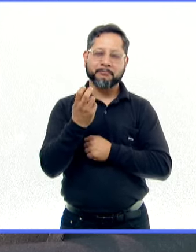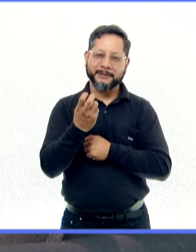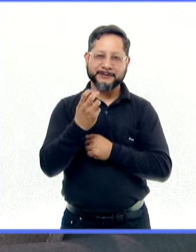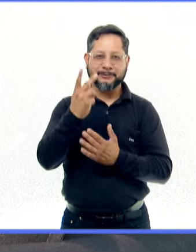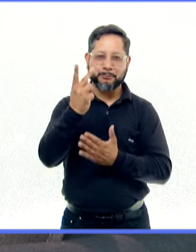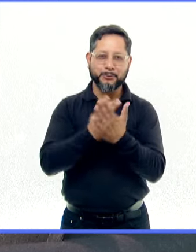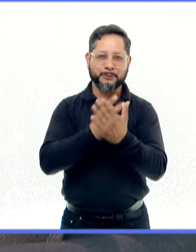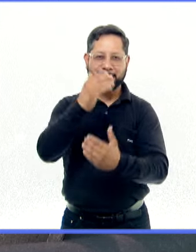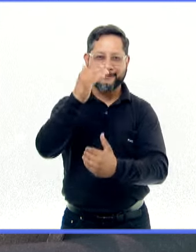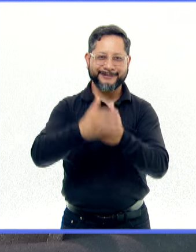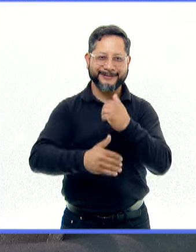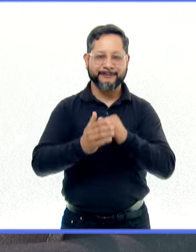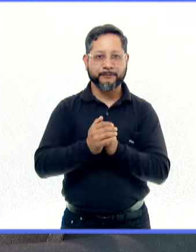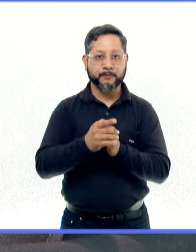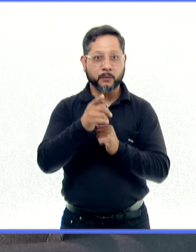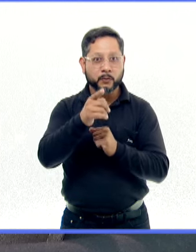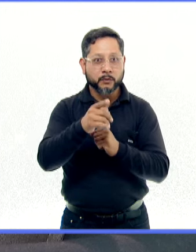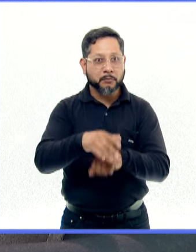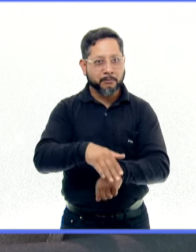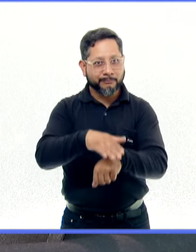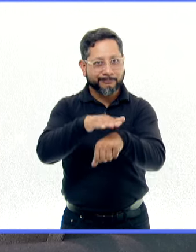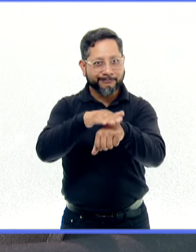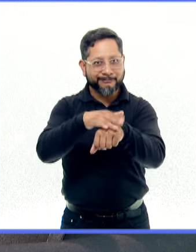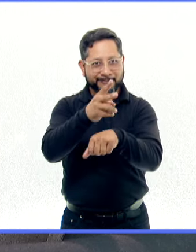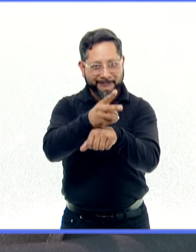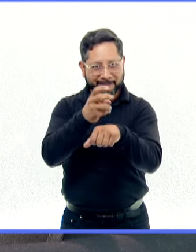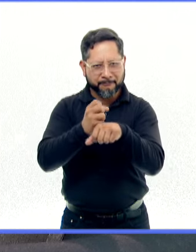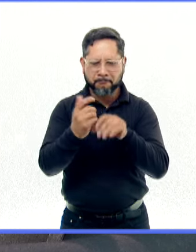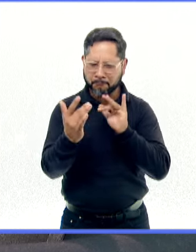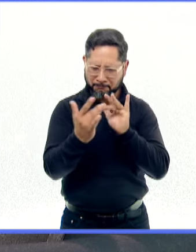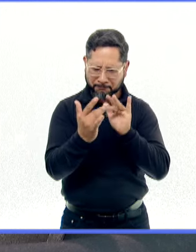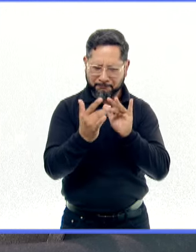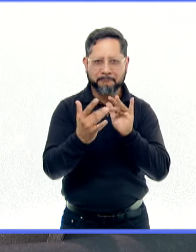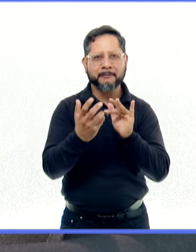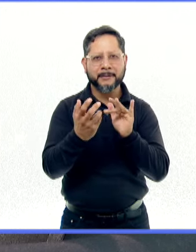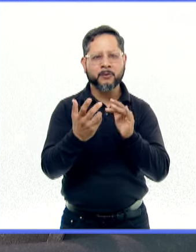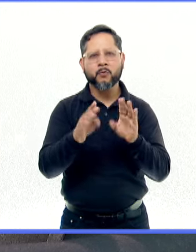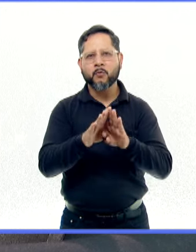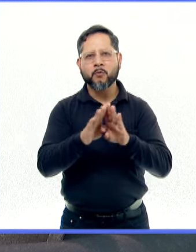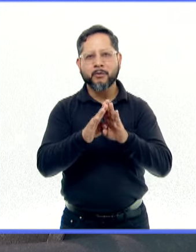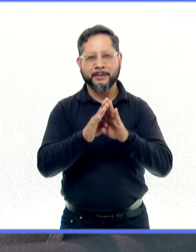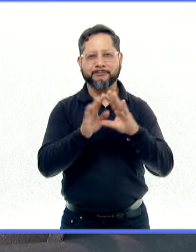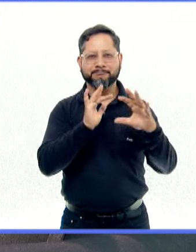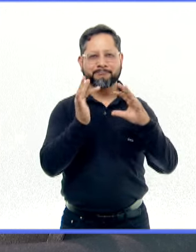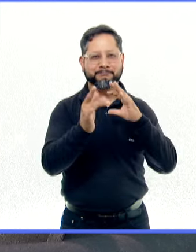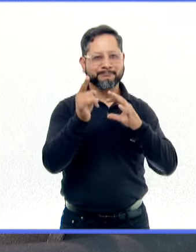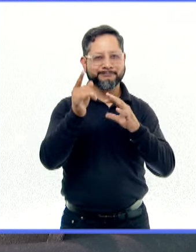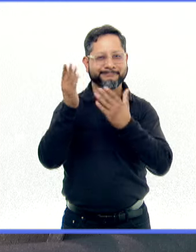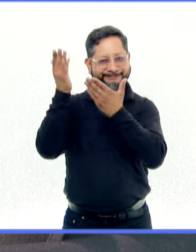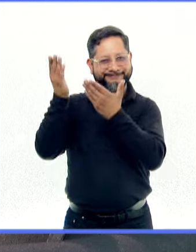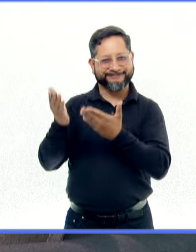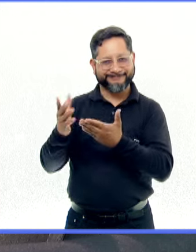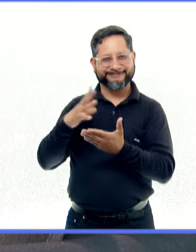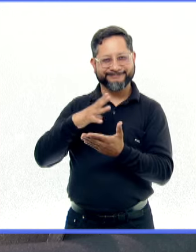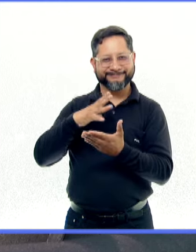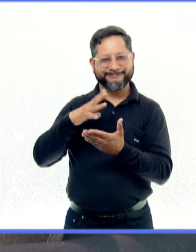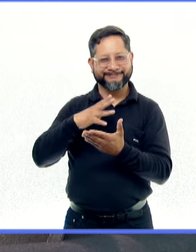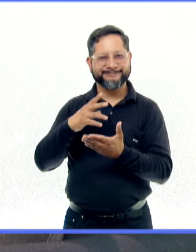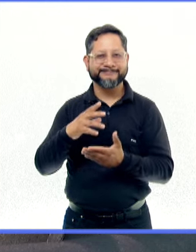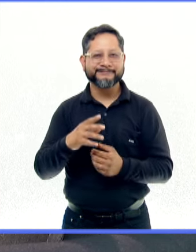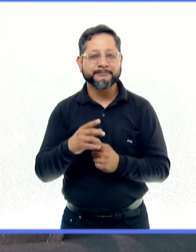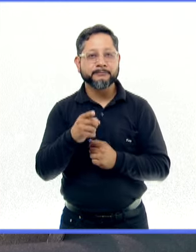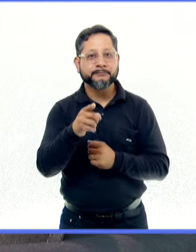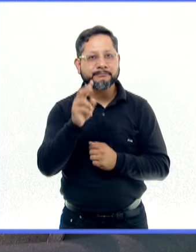terminamos nuestro programa de hoy, los invitamos también a que se pongan en contacto con nosotros a través de nuestras redes sociales, ustedes ya las conocen y están